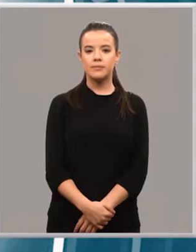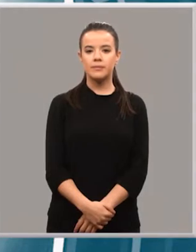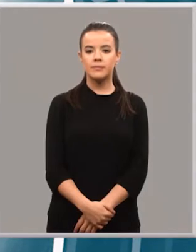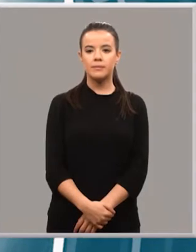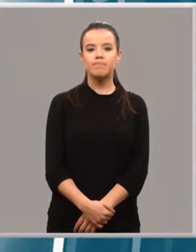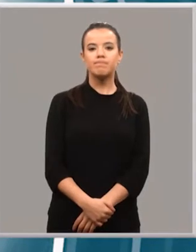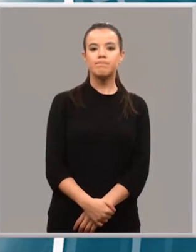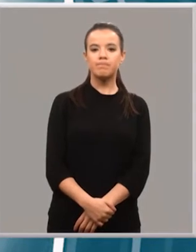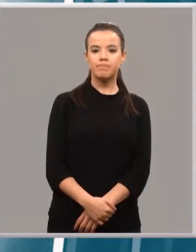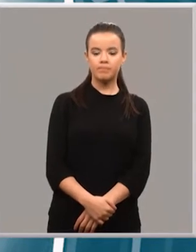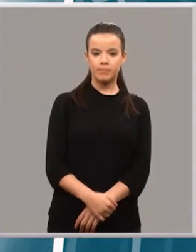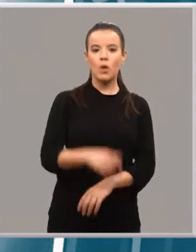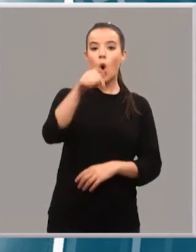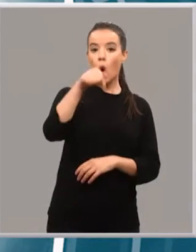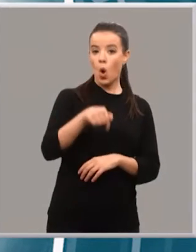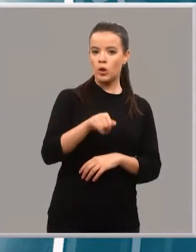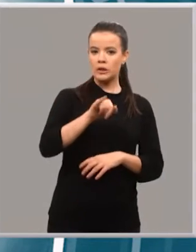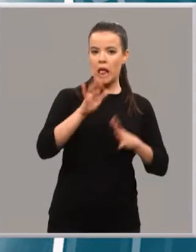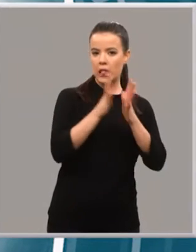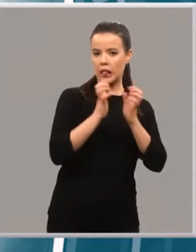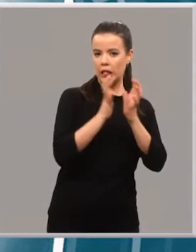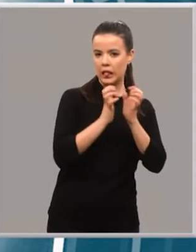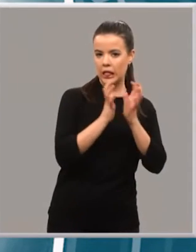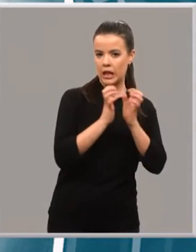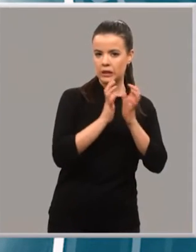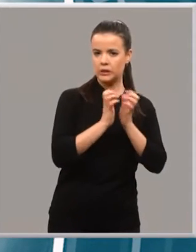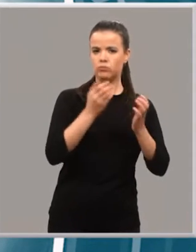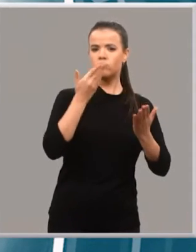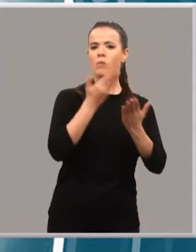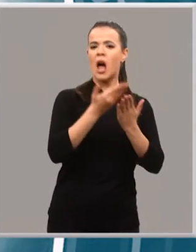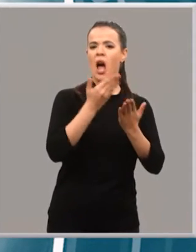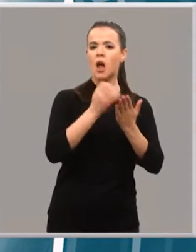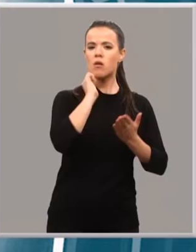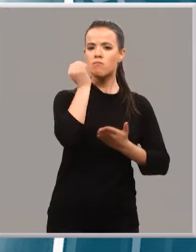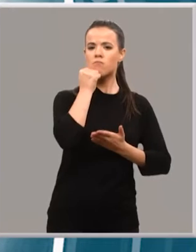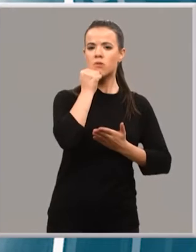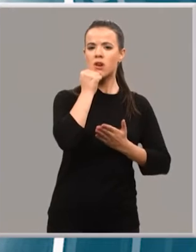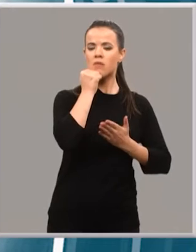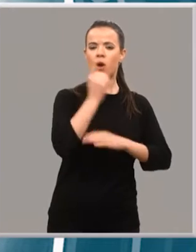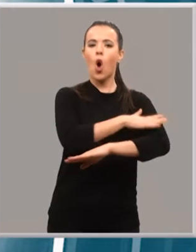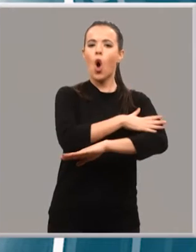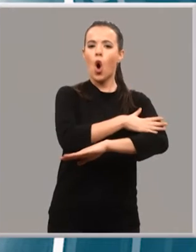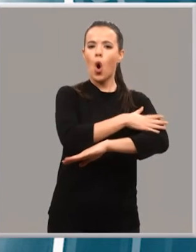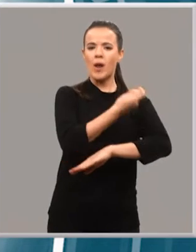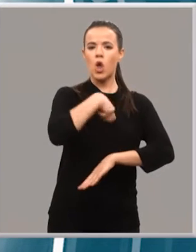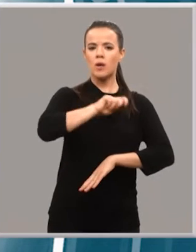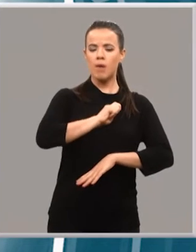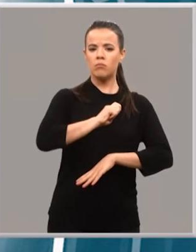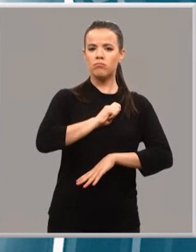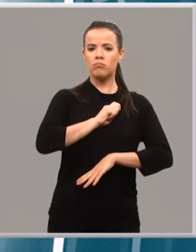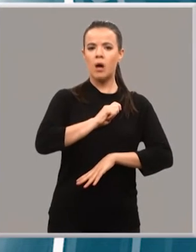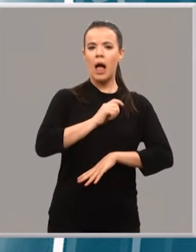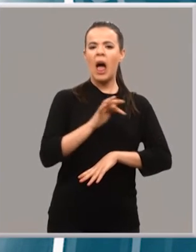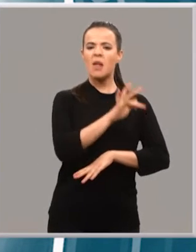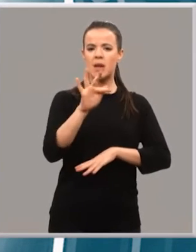El gobierno tiene la ambición y el afán de reivindicar y lo va a reivindicar ante el gobierno de España y va a conseguir que